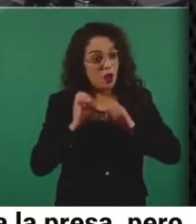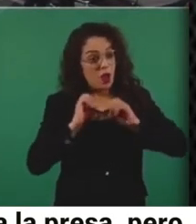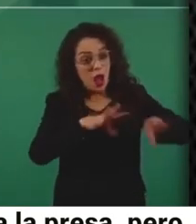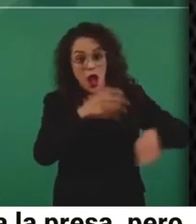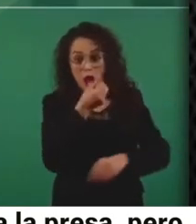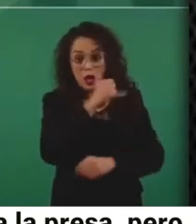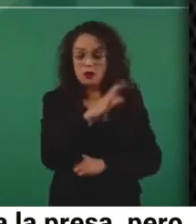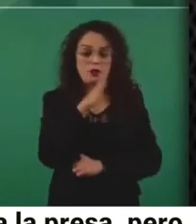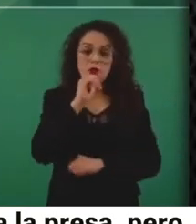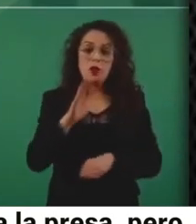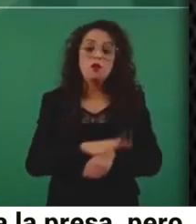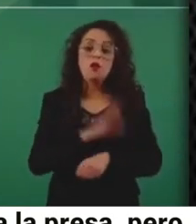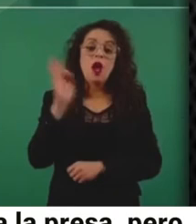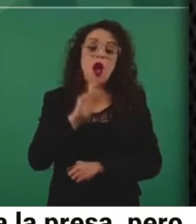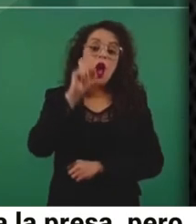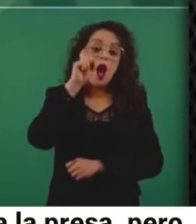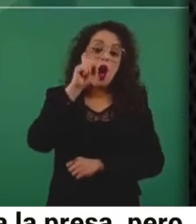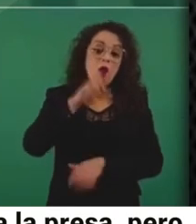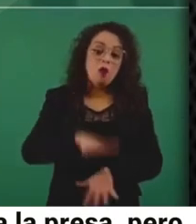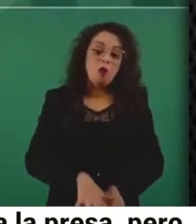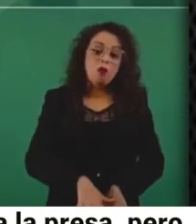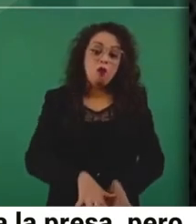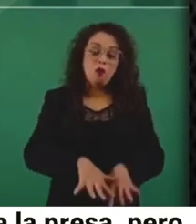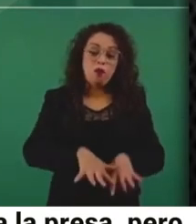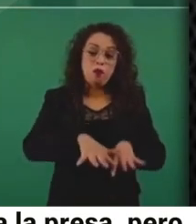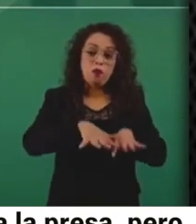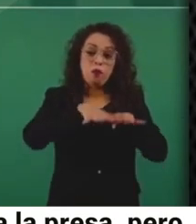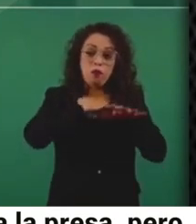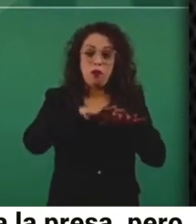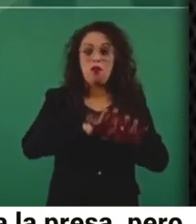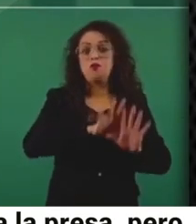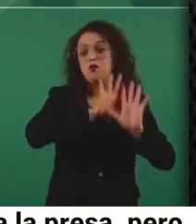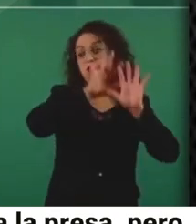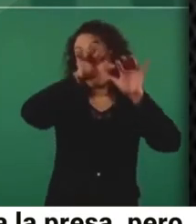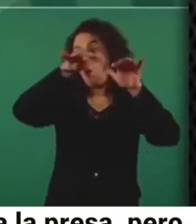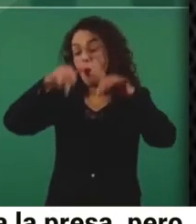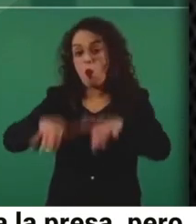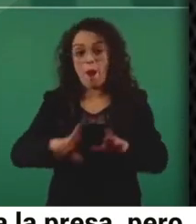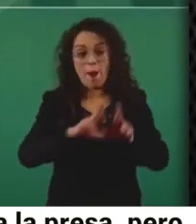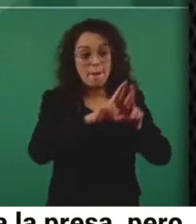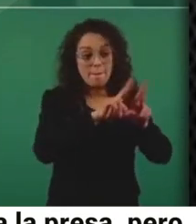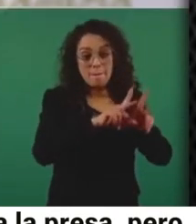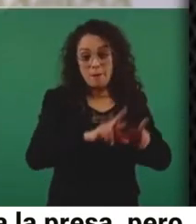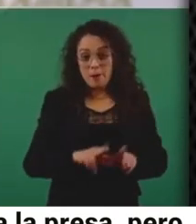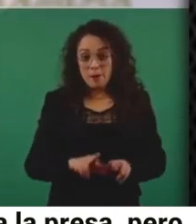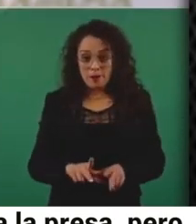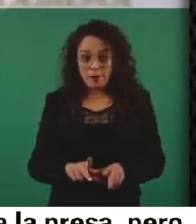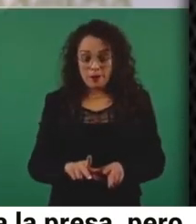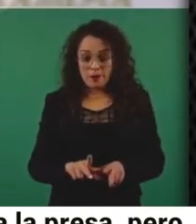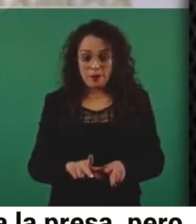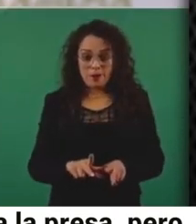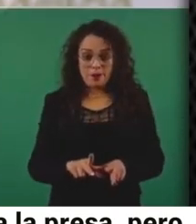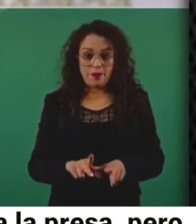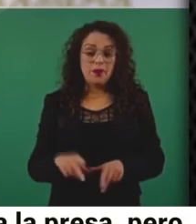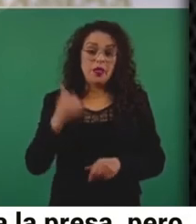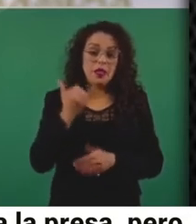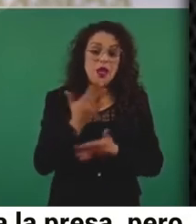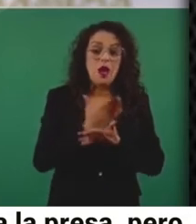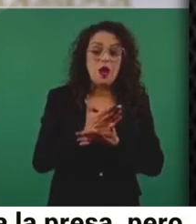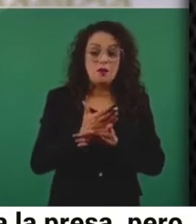agua no solo se derrumba la cortina, sino que